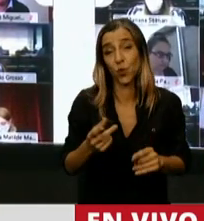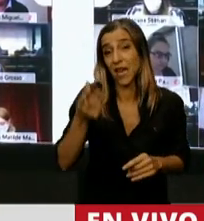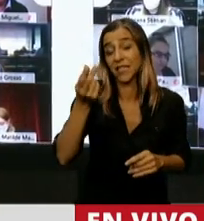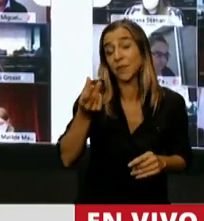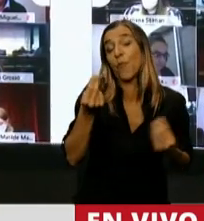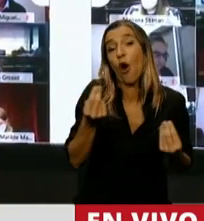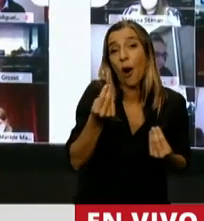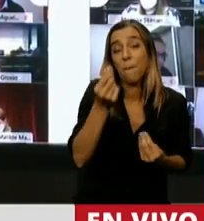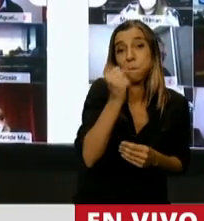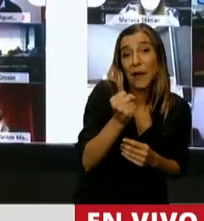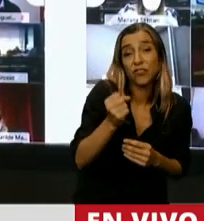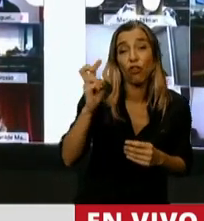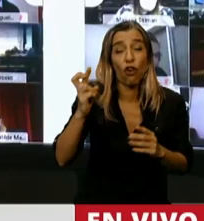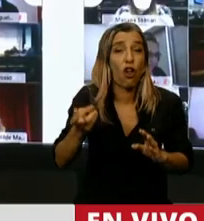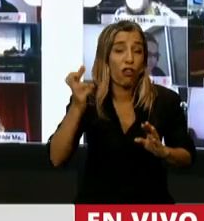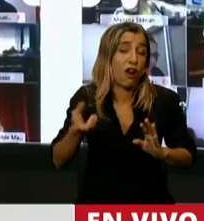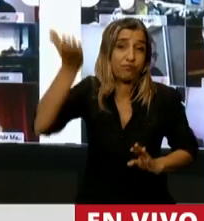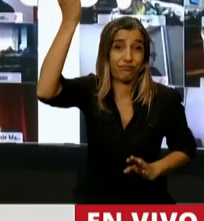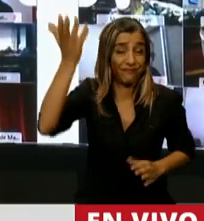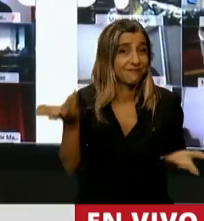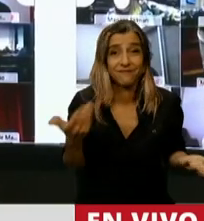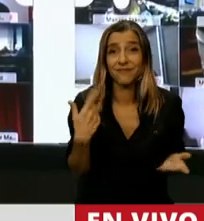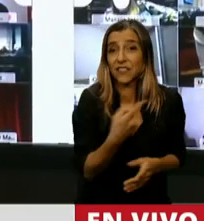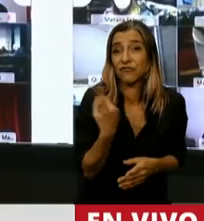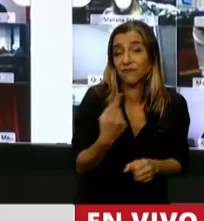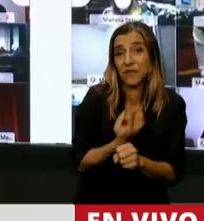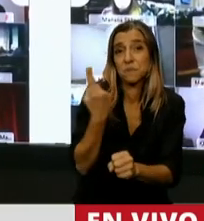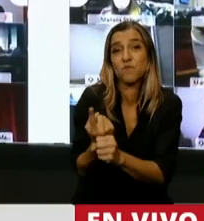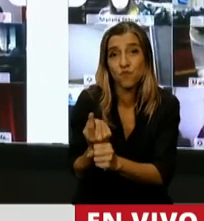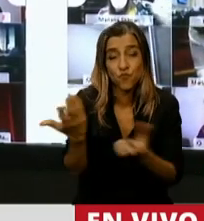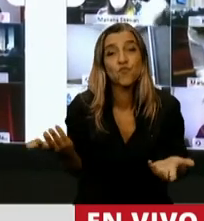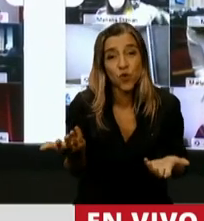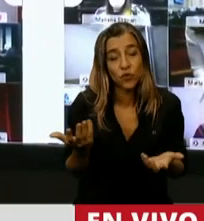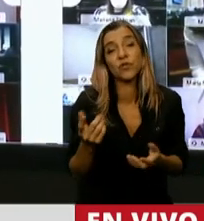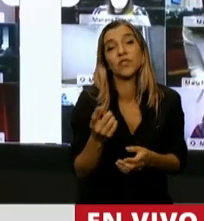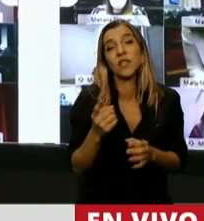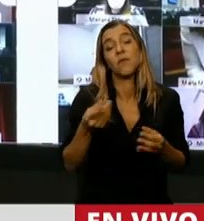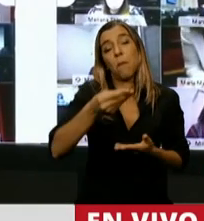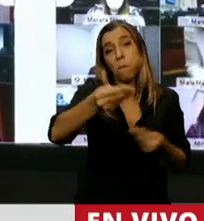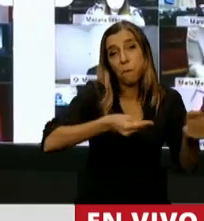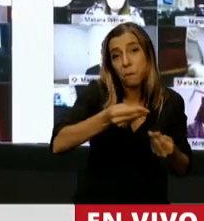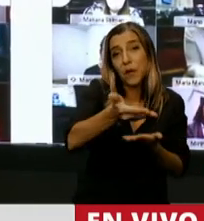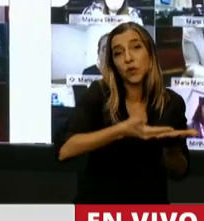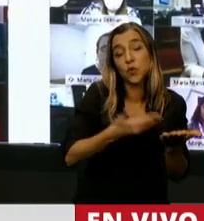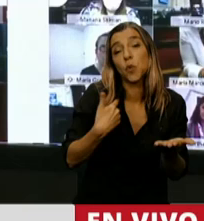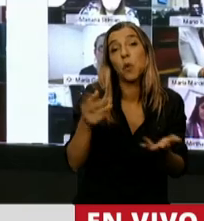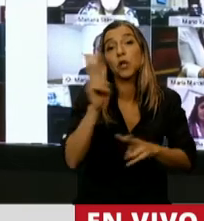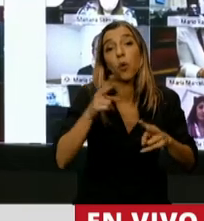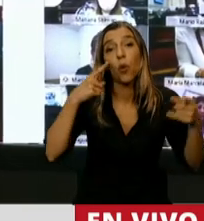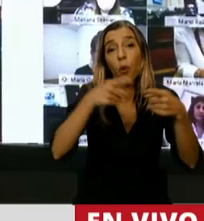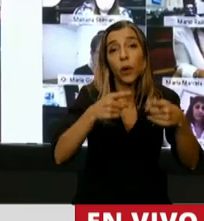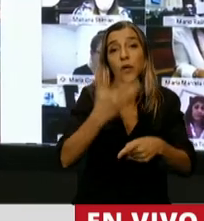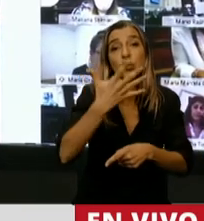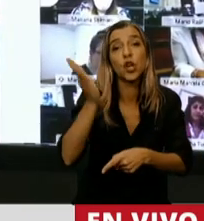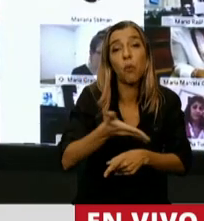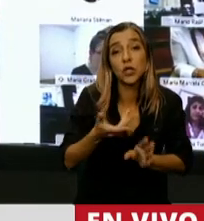reservas siguen cayendo a pesar de las medidas y el presupuesto espera una recuperación de más del 5%. Me pregunto con qué dólares